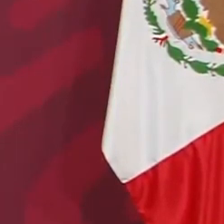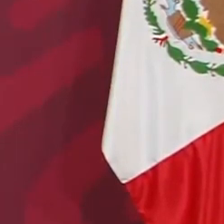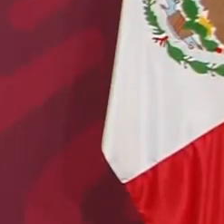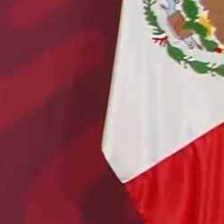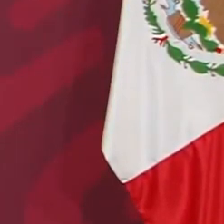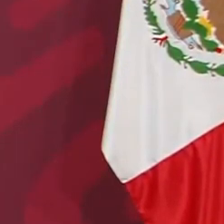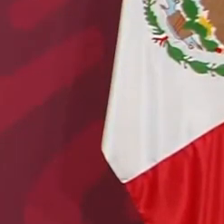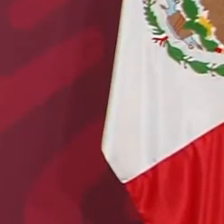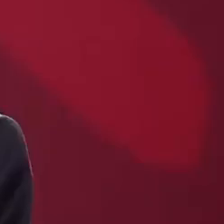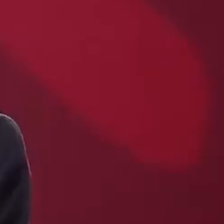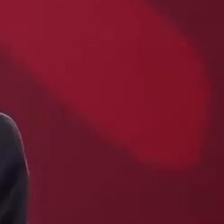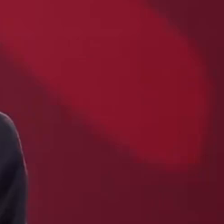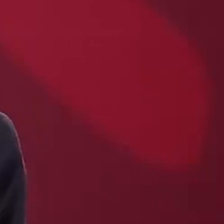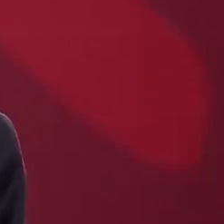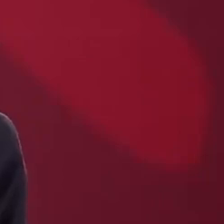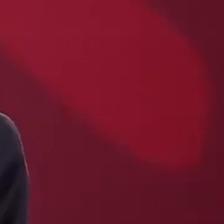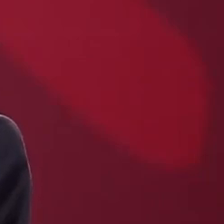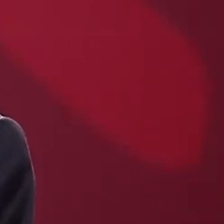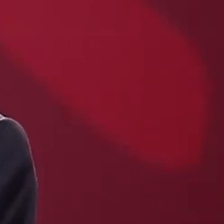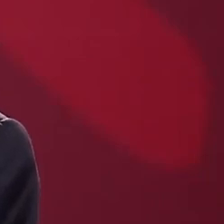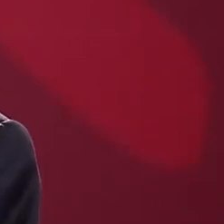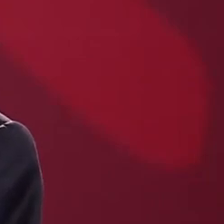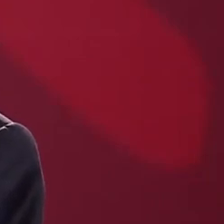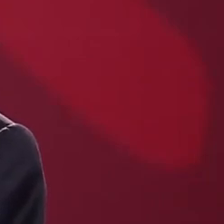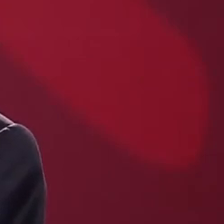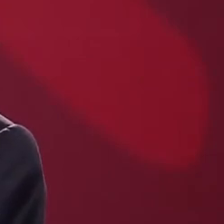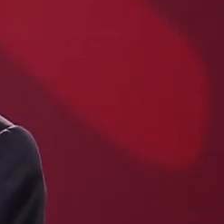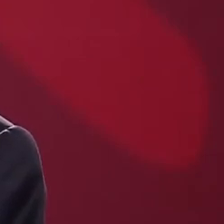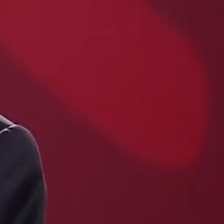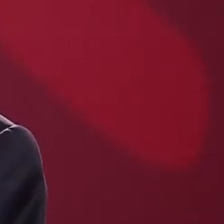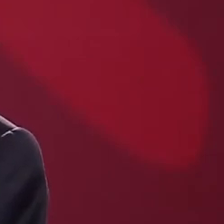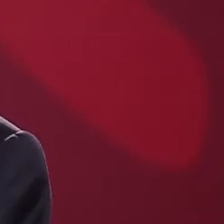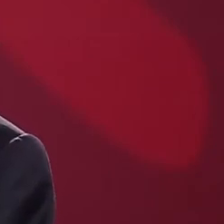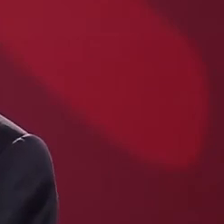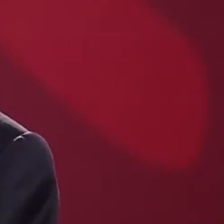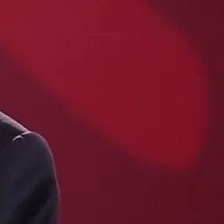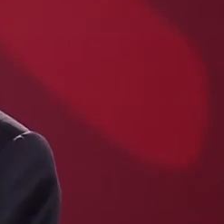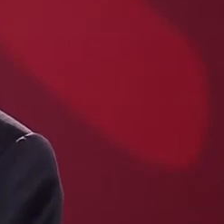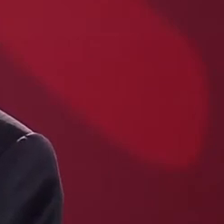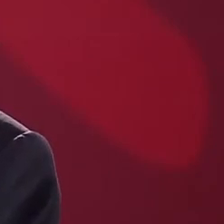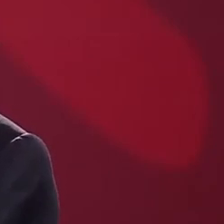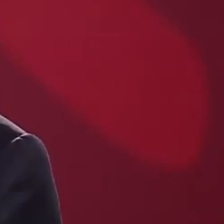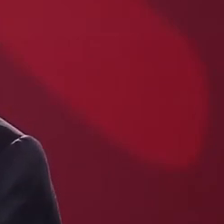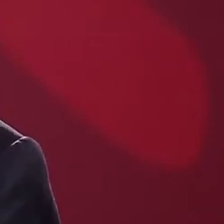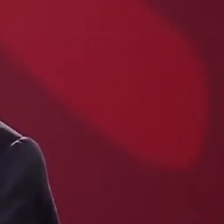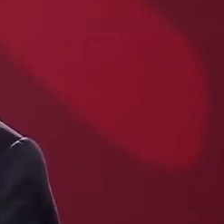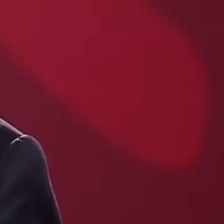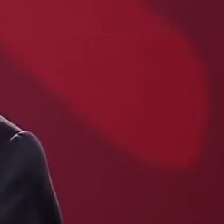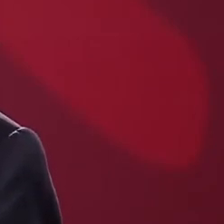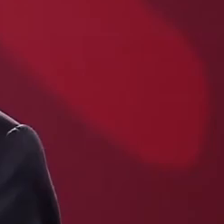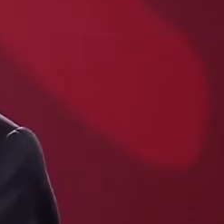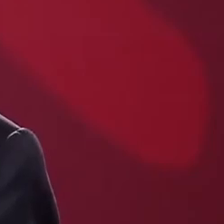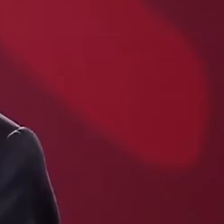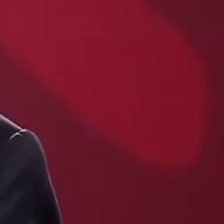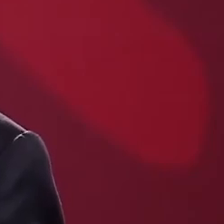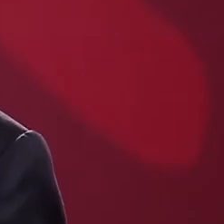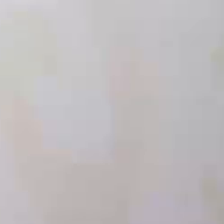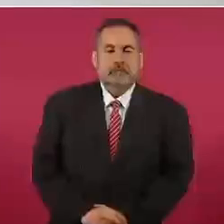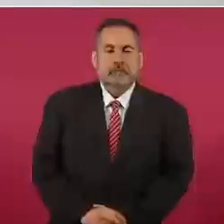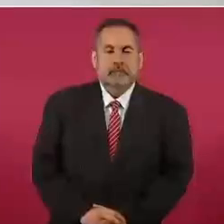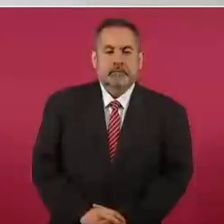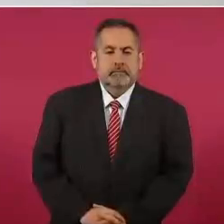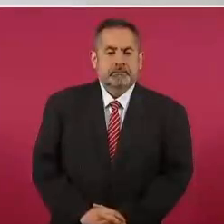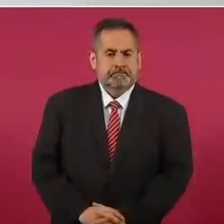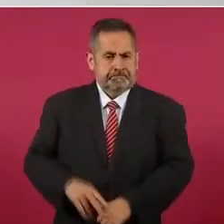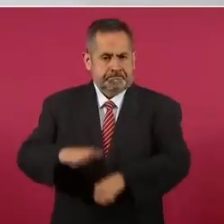todos los ciudadanos y en especial a los que simpatizan y participan en el movimiento de